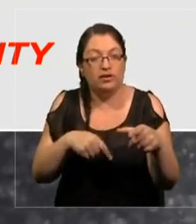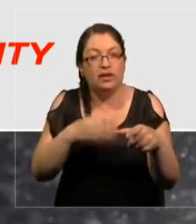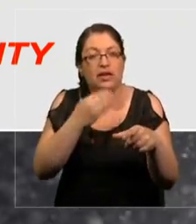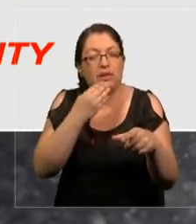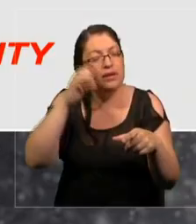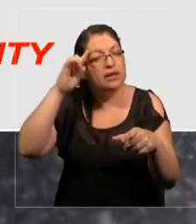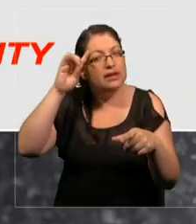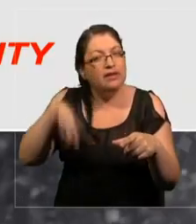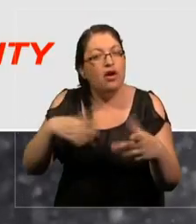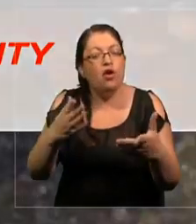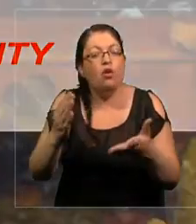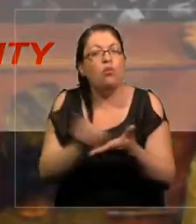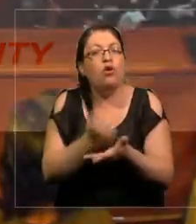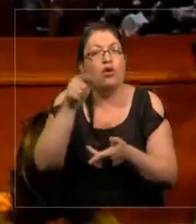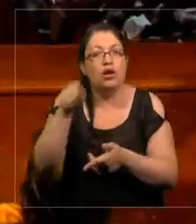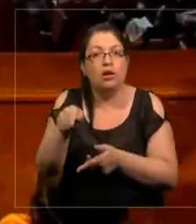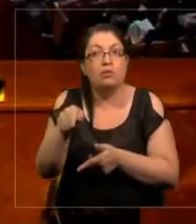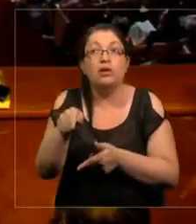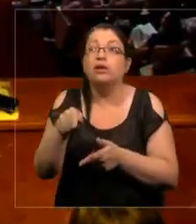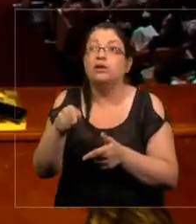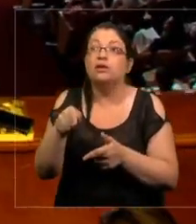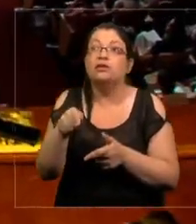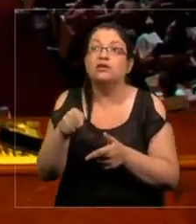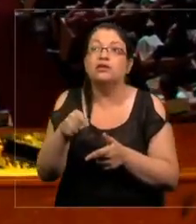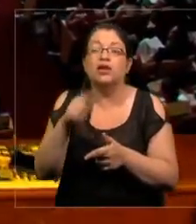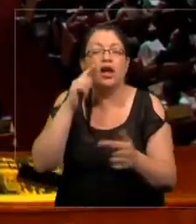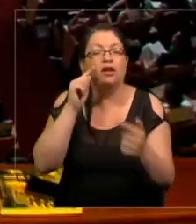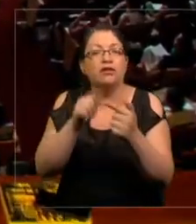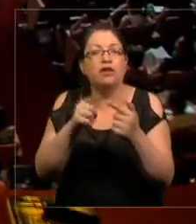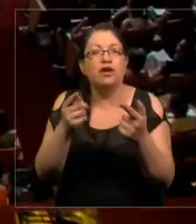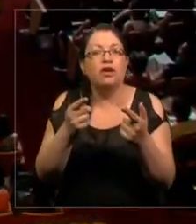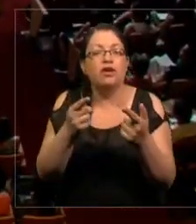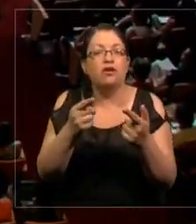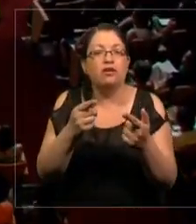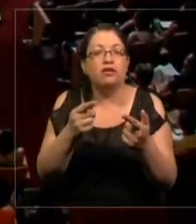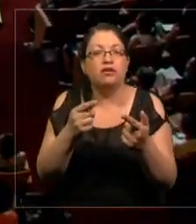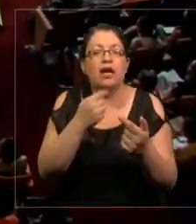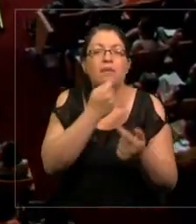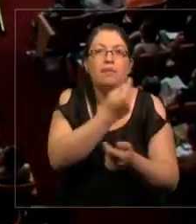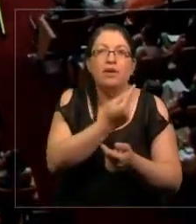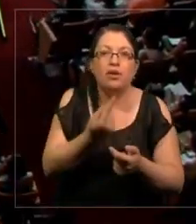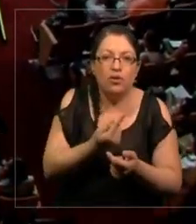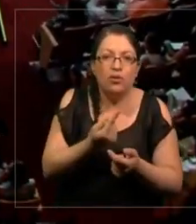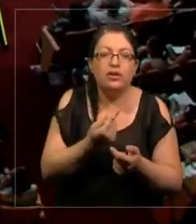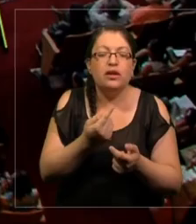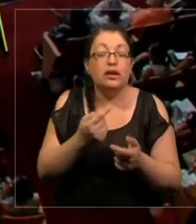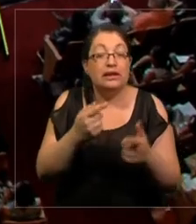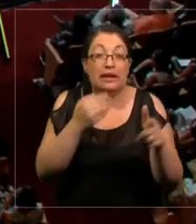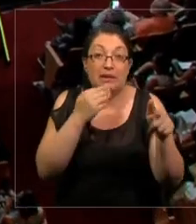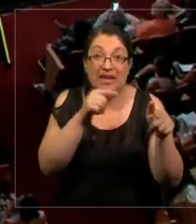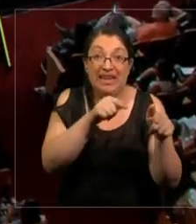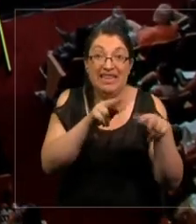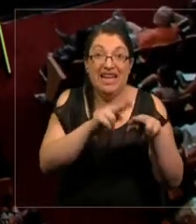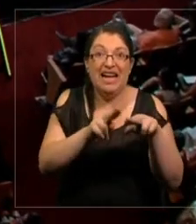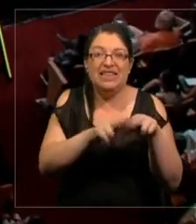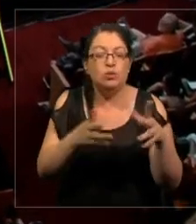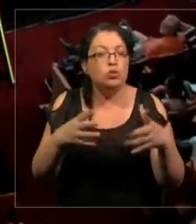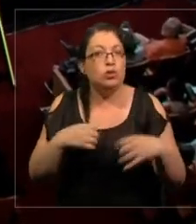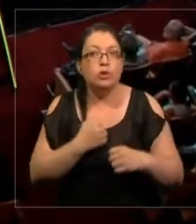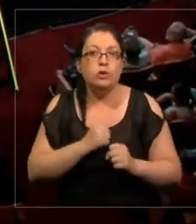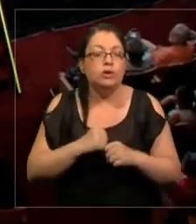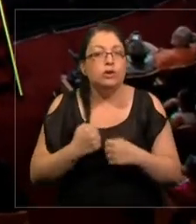saber cómo llegamos acá y lidiar con las preguntas y problemas que crean gran ansiedad, mucho